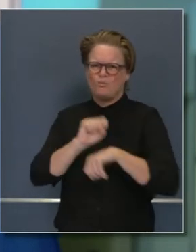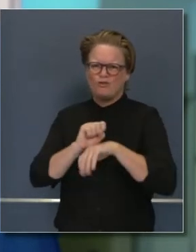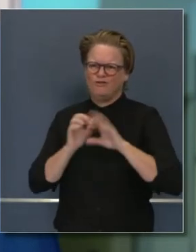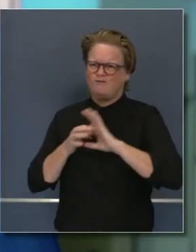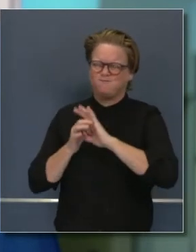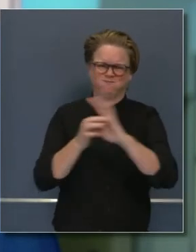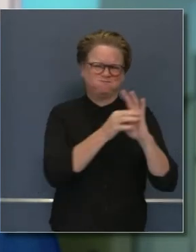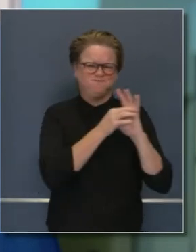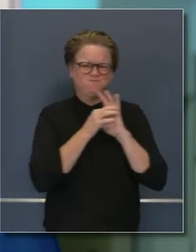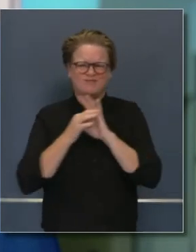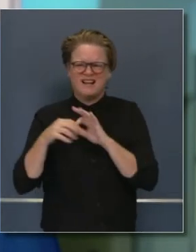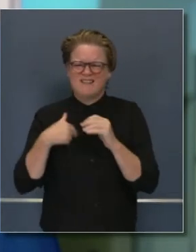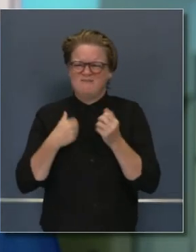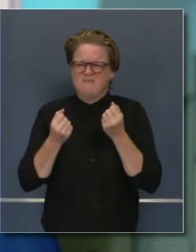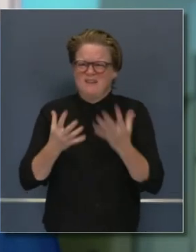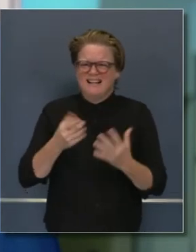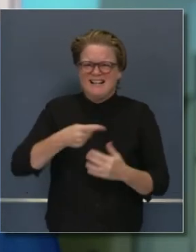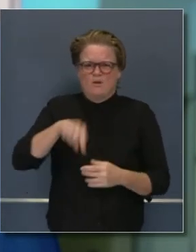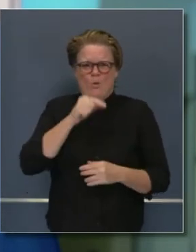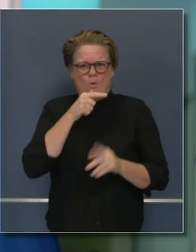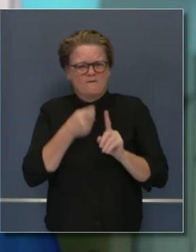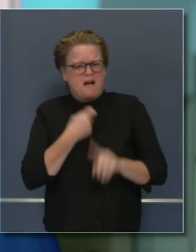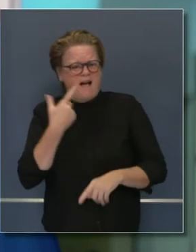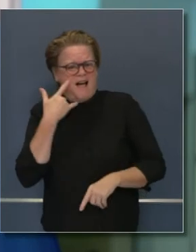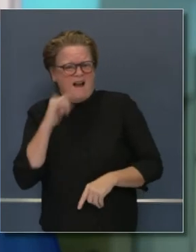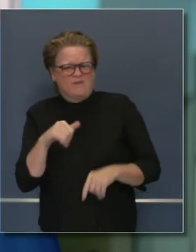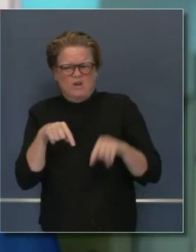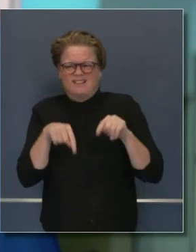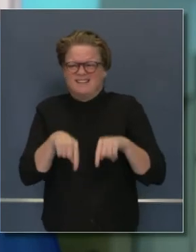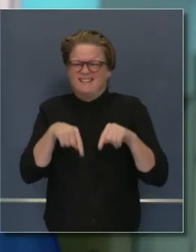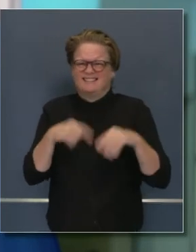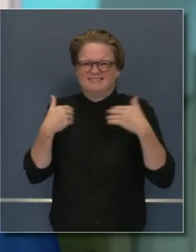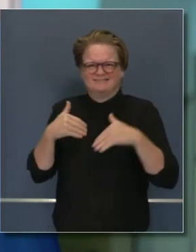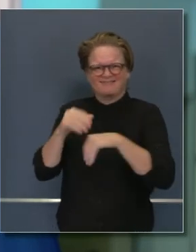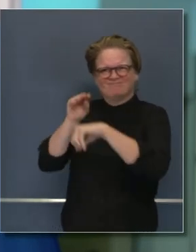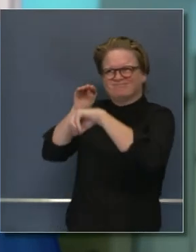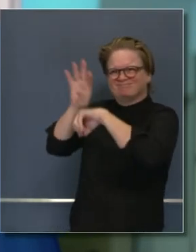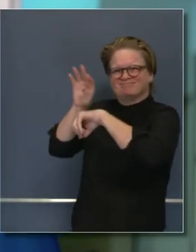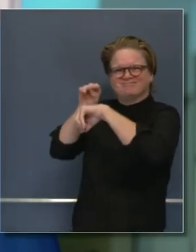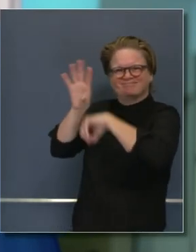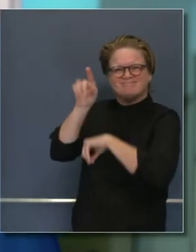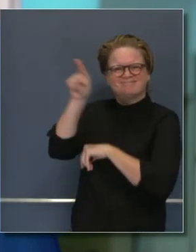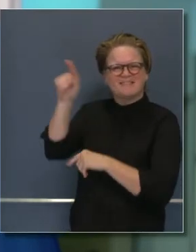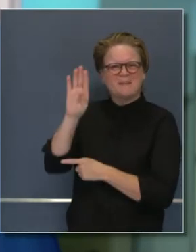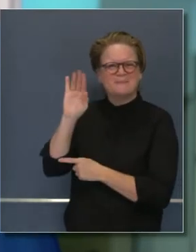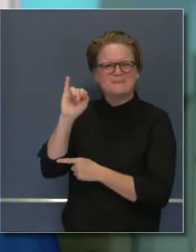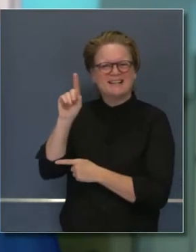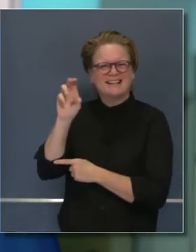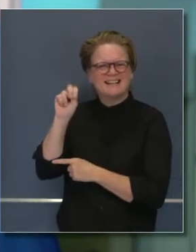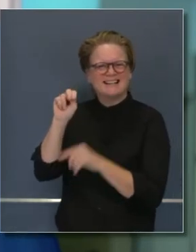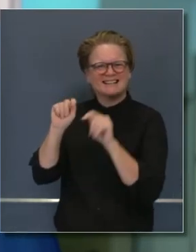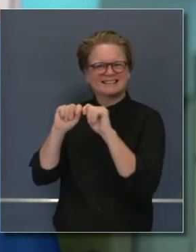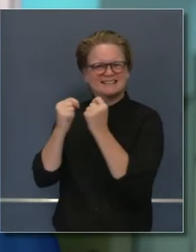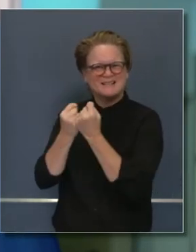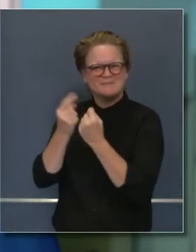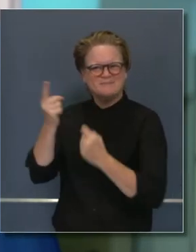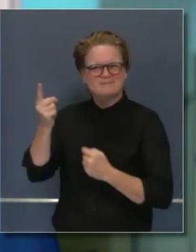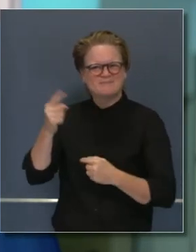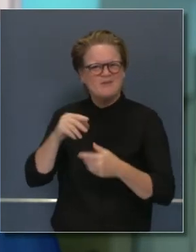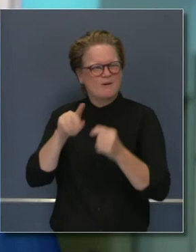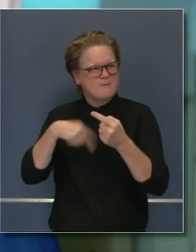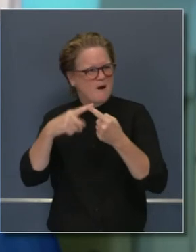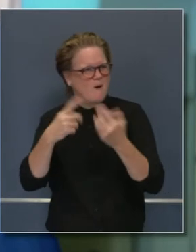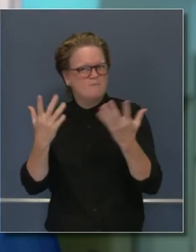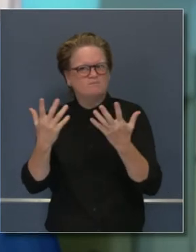trabajamos muy colaborativamente con la administración del presidente electo sobre su respuesta a COVID. Y